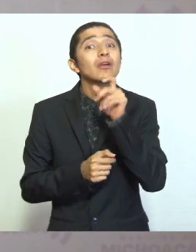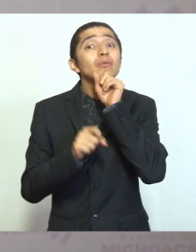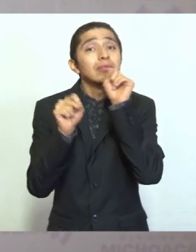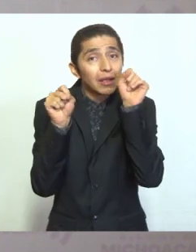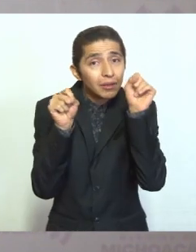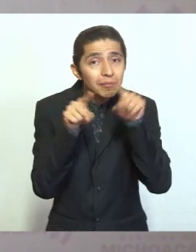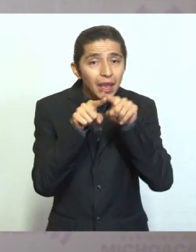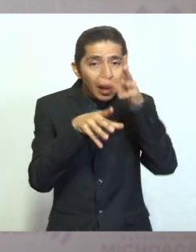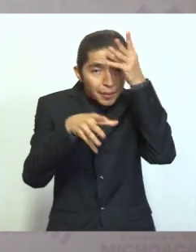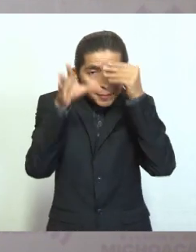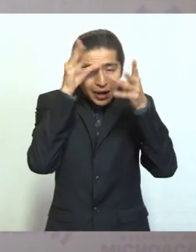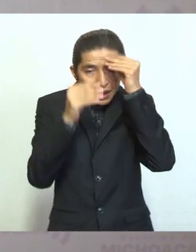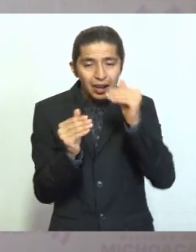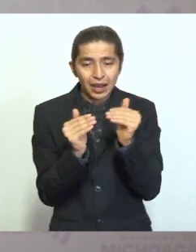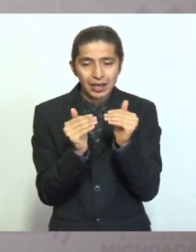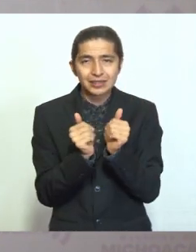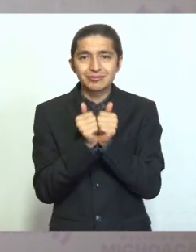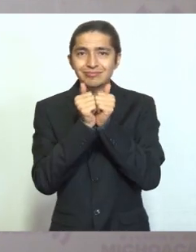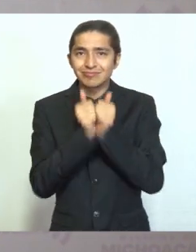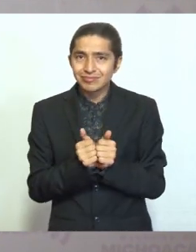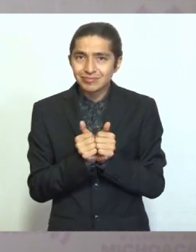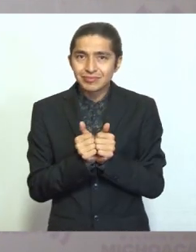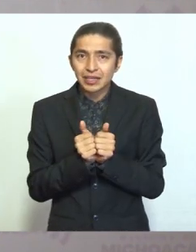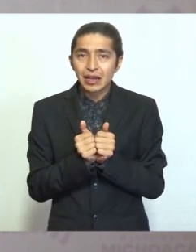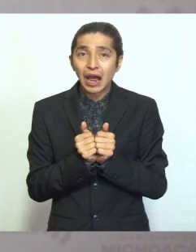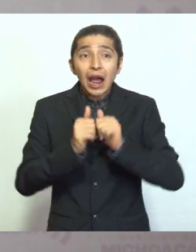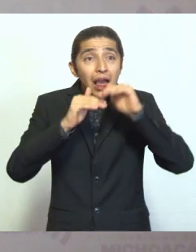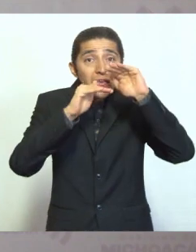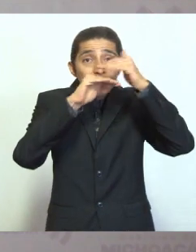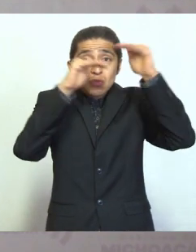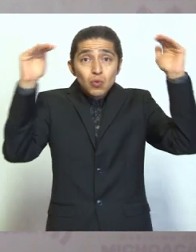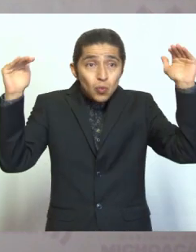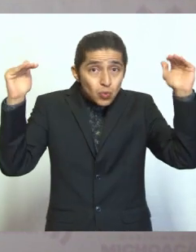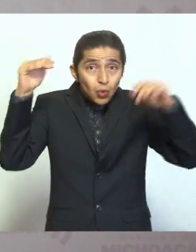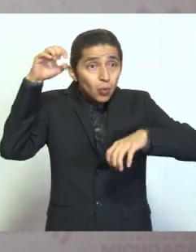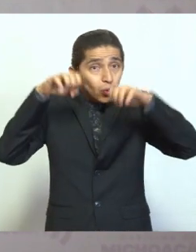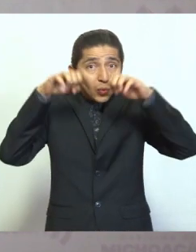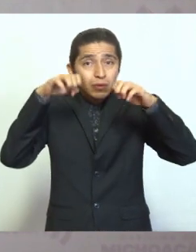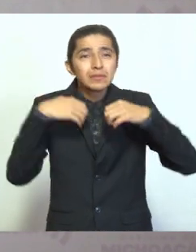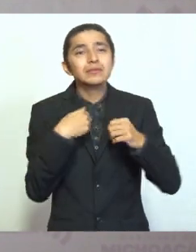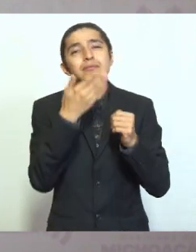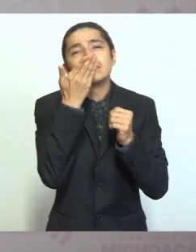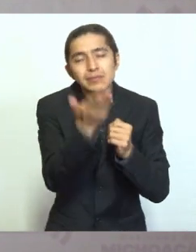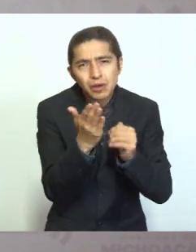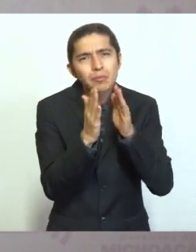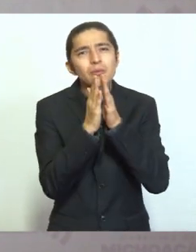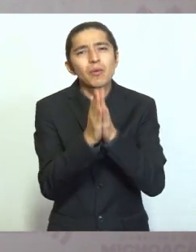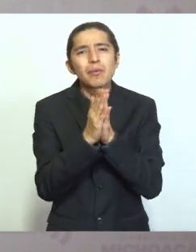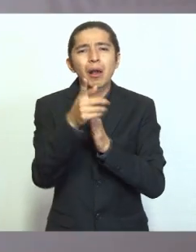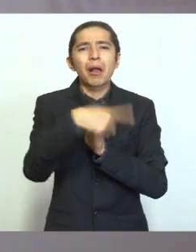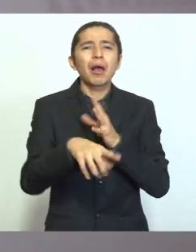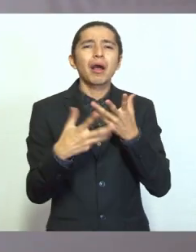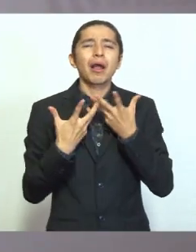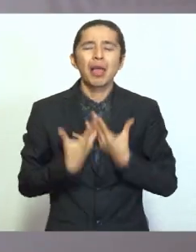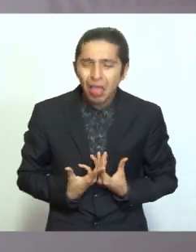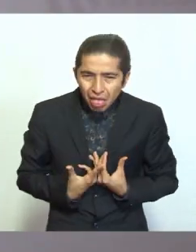desde la casa. A los adultos les quiero pedir que no se den por vencidos.